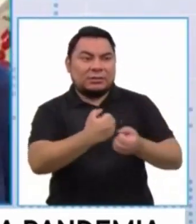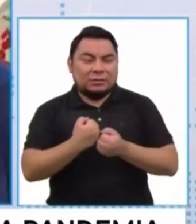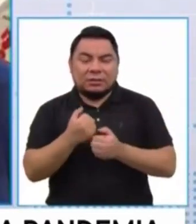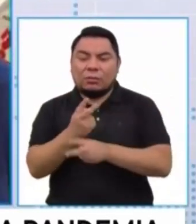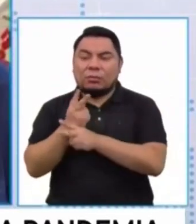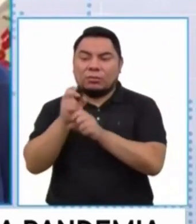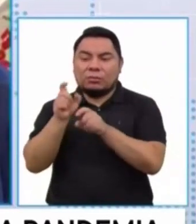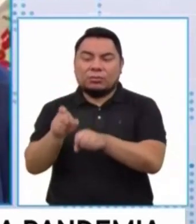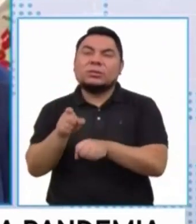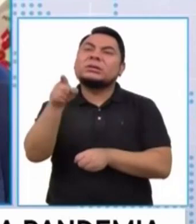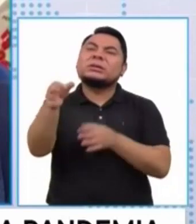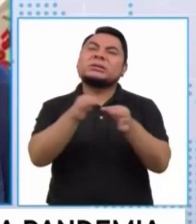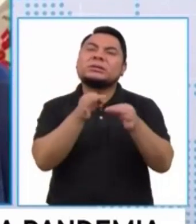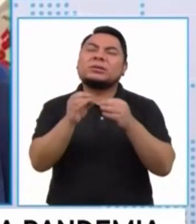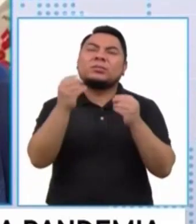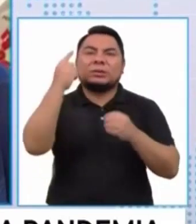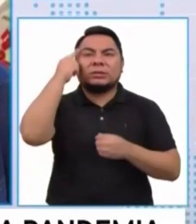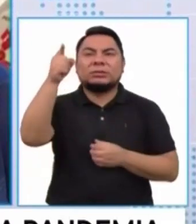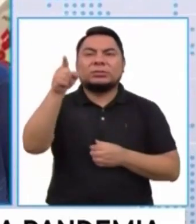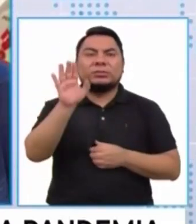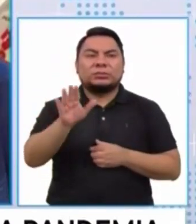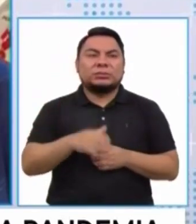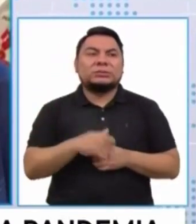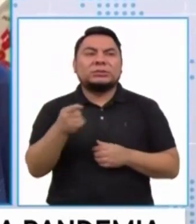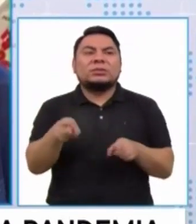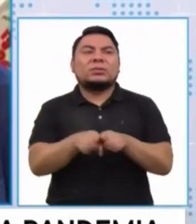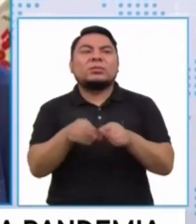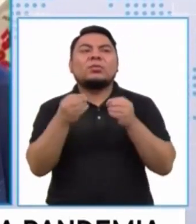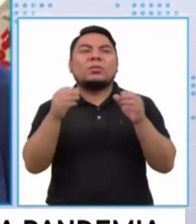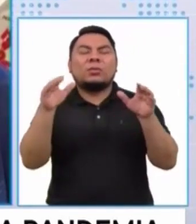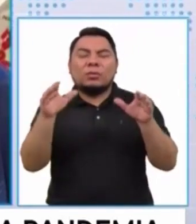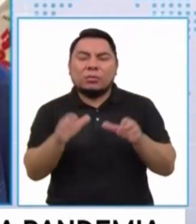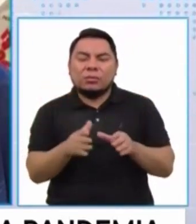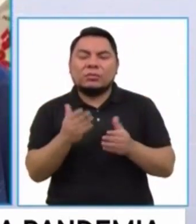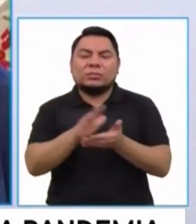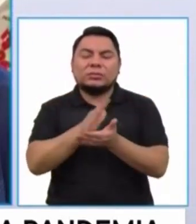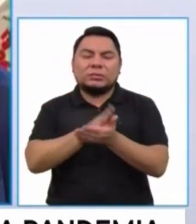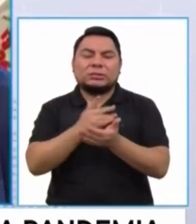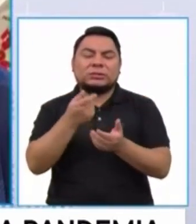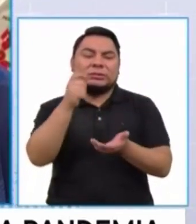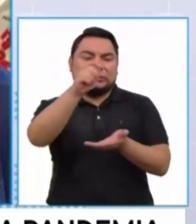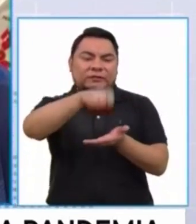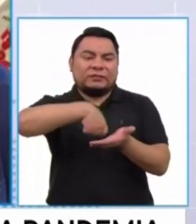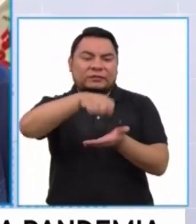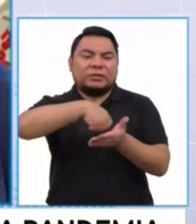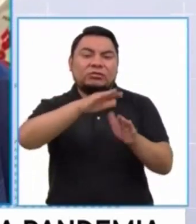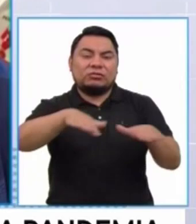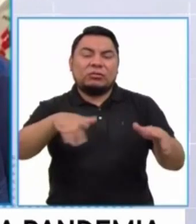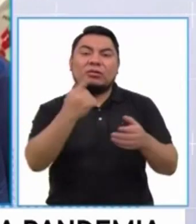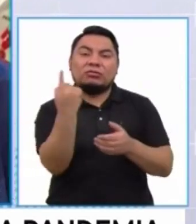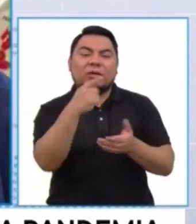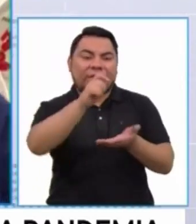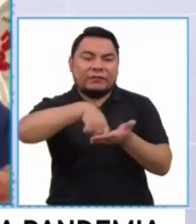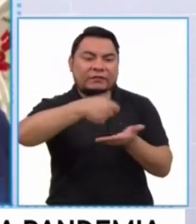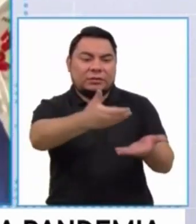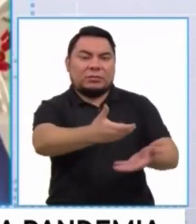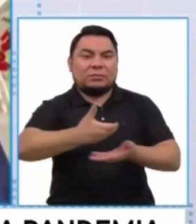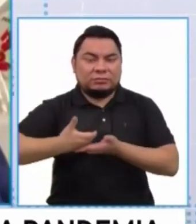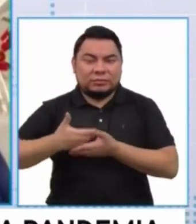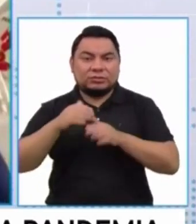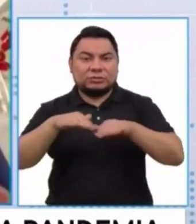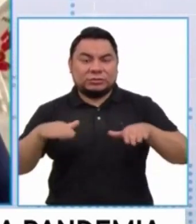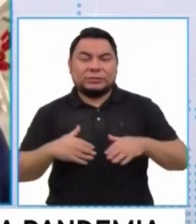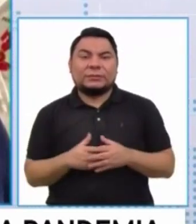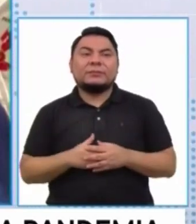llamado o explicarnos de qué se trata esa iniciativa de ustedes, y también cómo reducirle el trámite para las adopciones en época de pandemia. Correcto. Aquí,